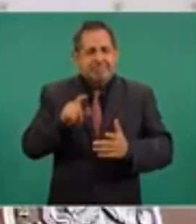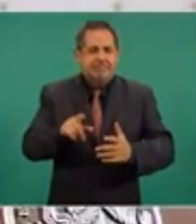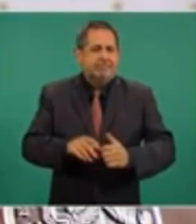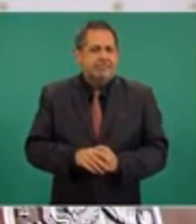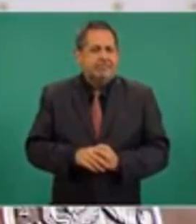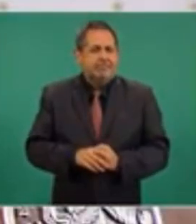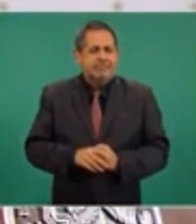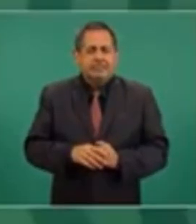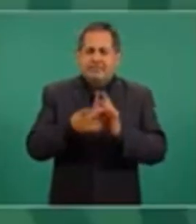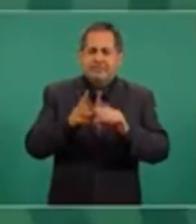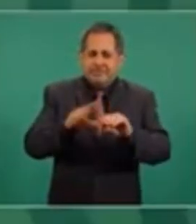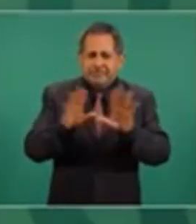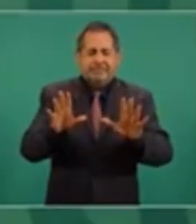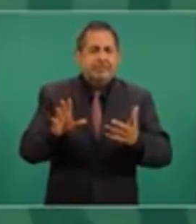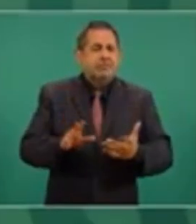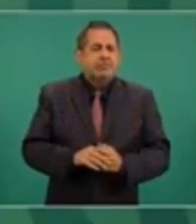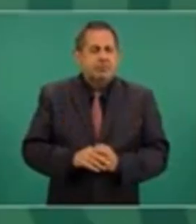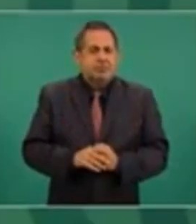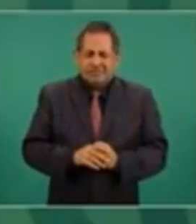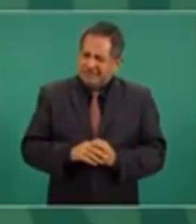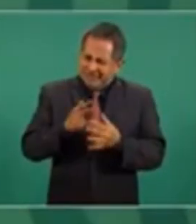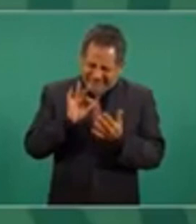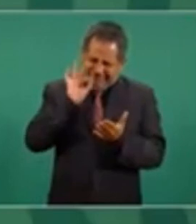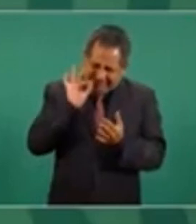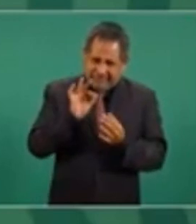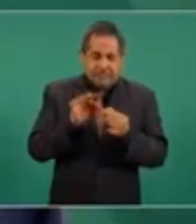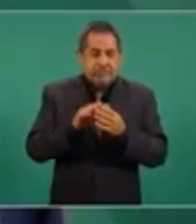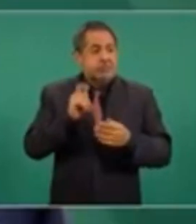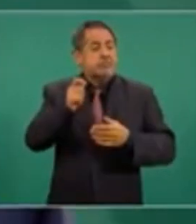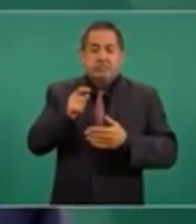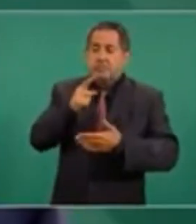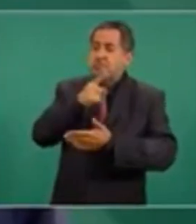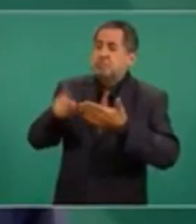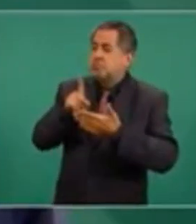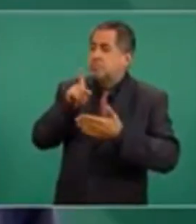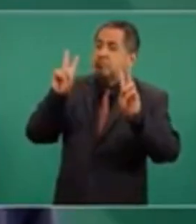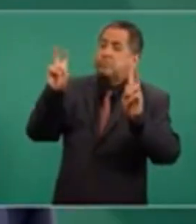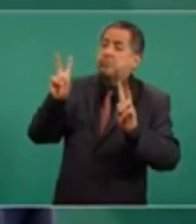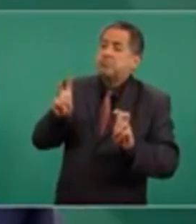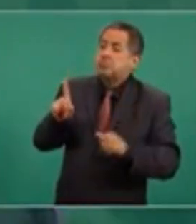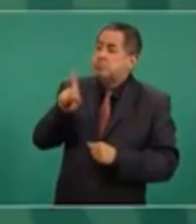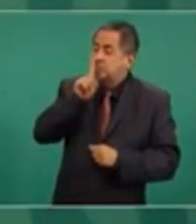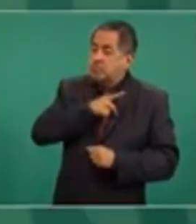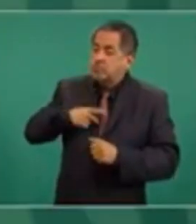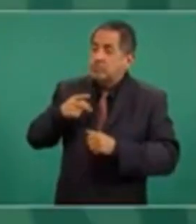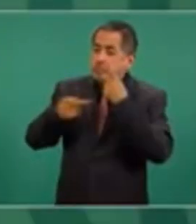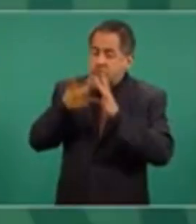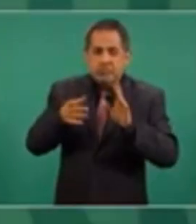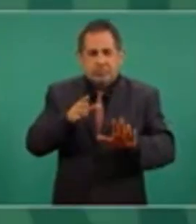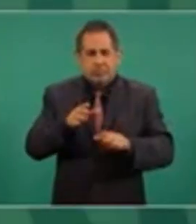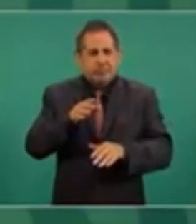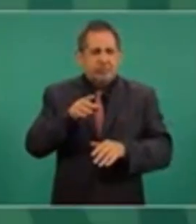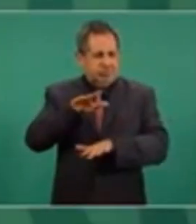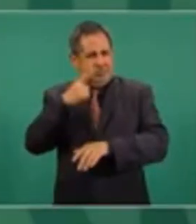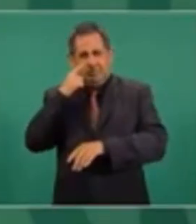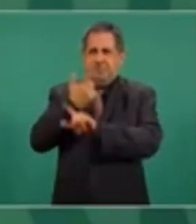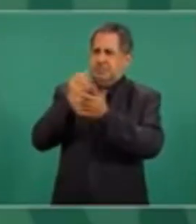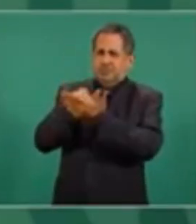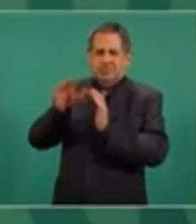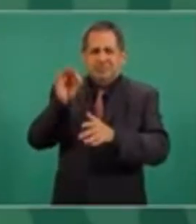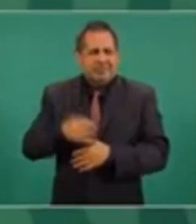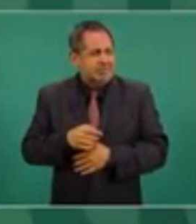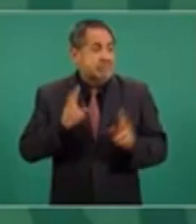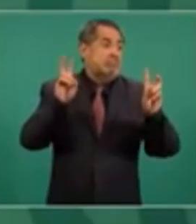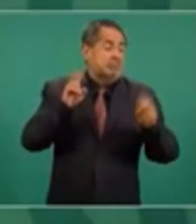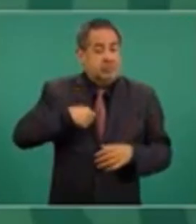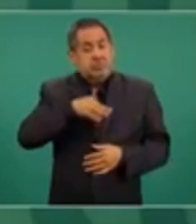que se aclare, que se precise, si va a haber censura sobre temas relacionados con la democracia, que me digan